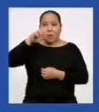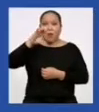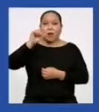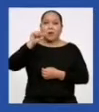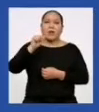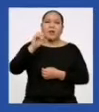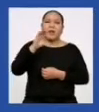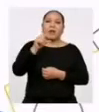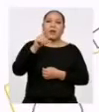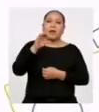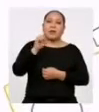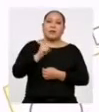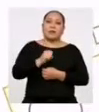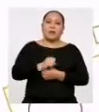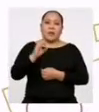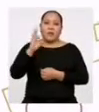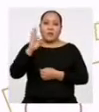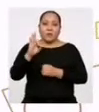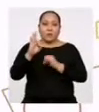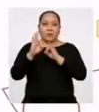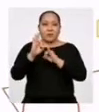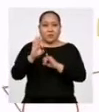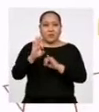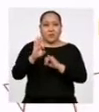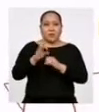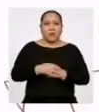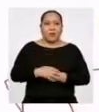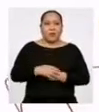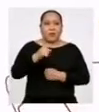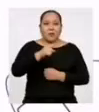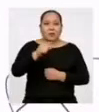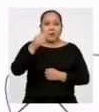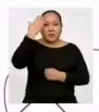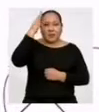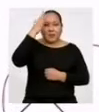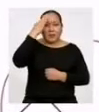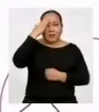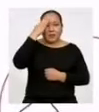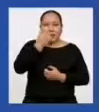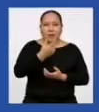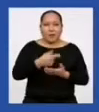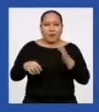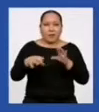absoluta ¡Wow! ¡Genial profe! Con eso ya sé que debo hacer